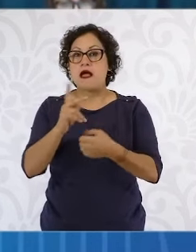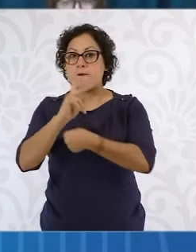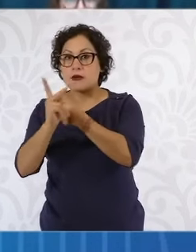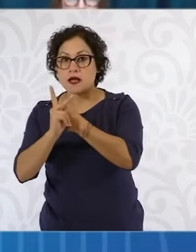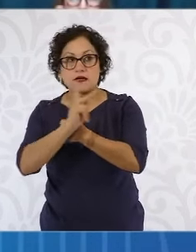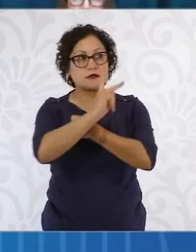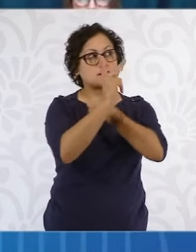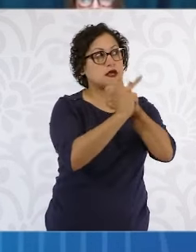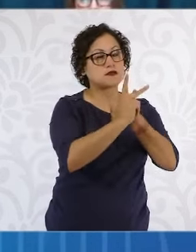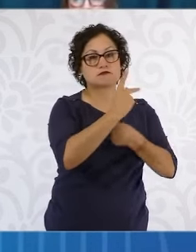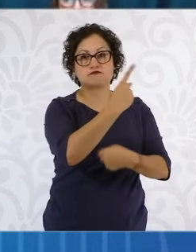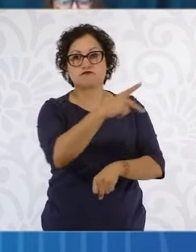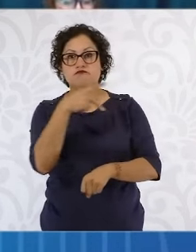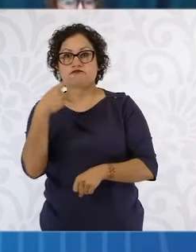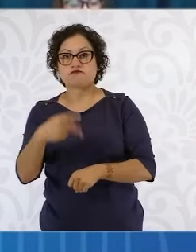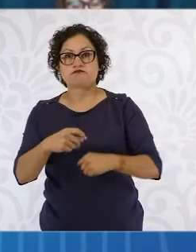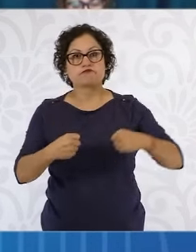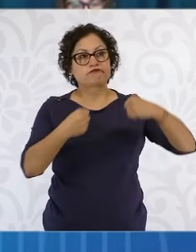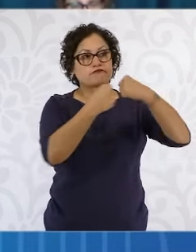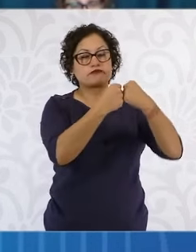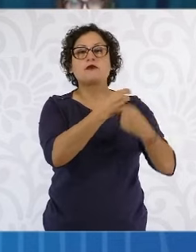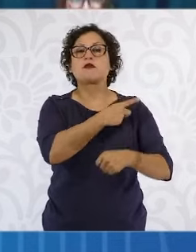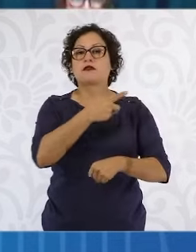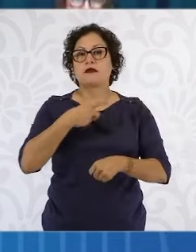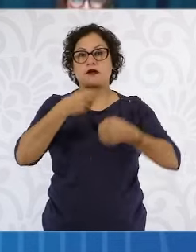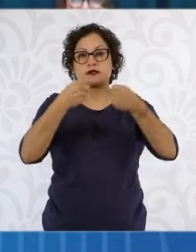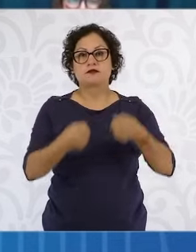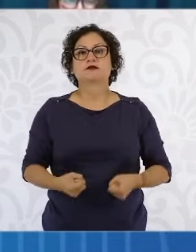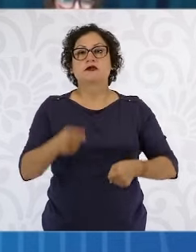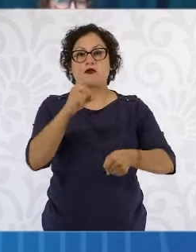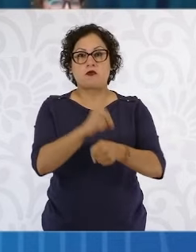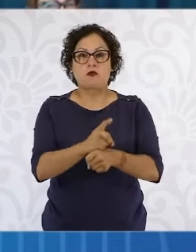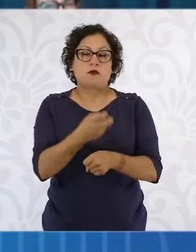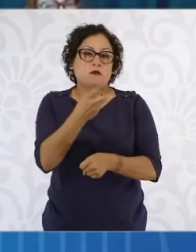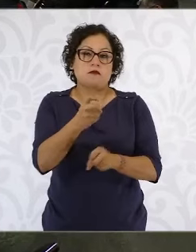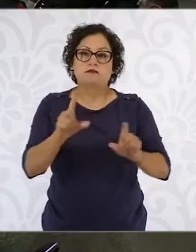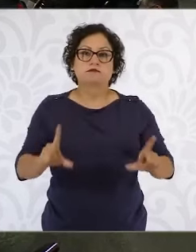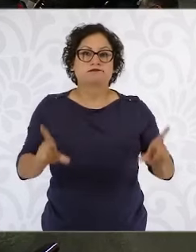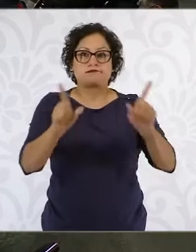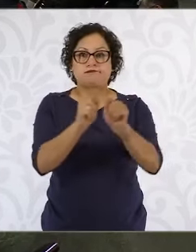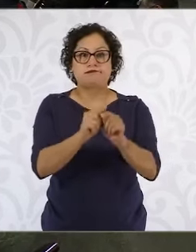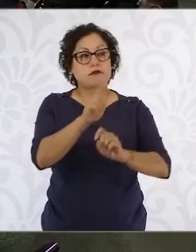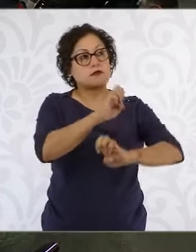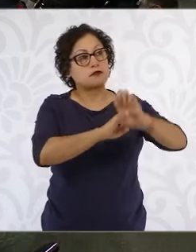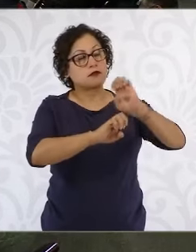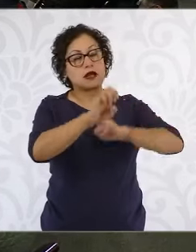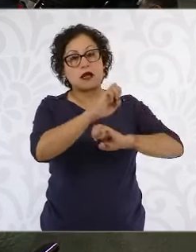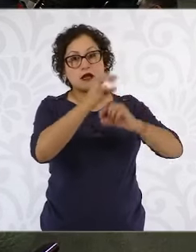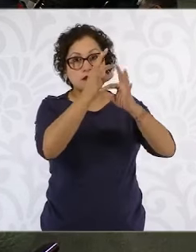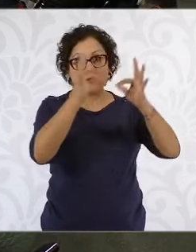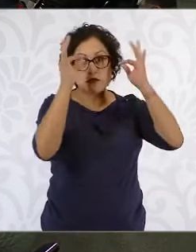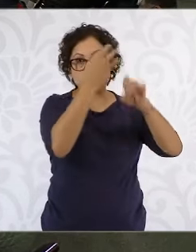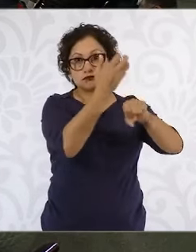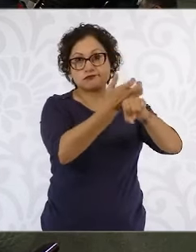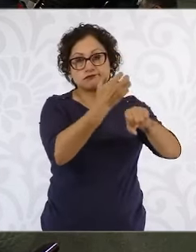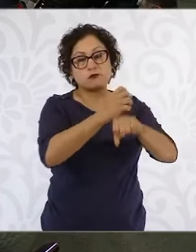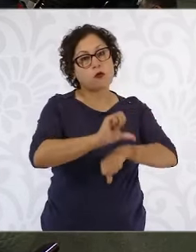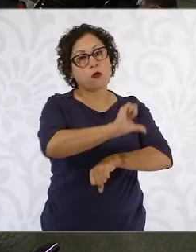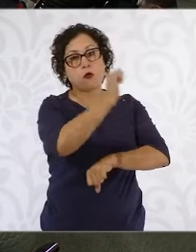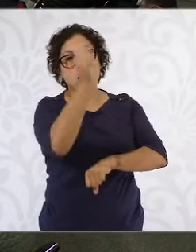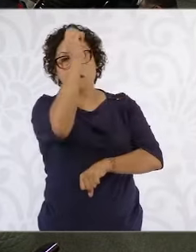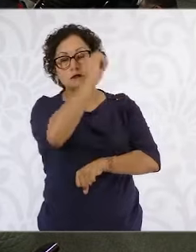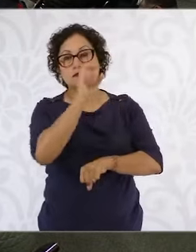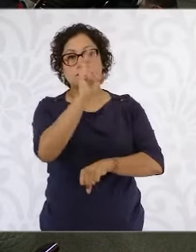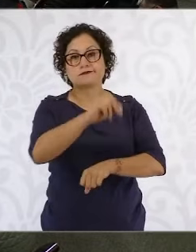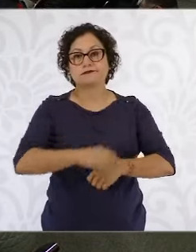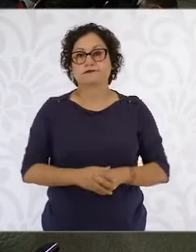se sientan seguras. No tengo nada más que opinar en relación con los comentarios del embajador de Estados Unidos. Eso fue